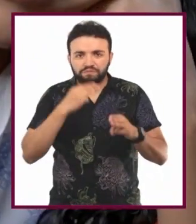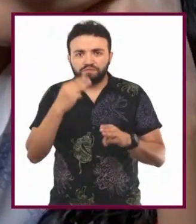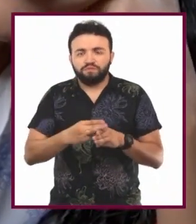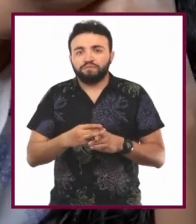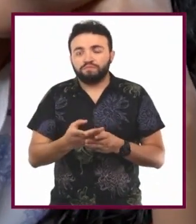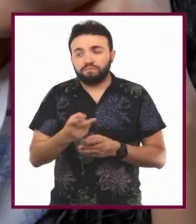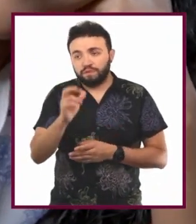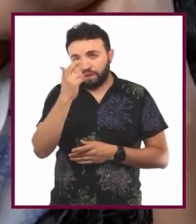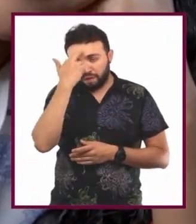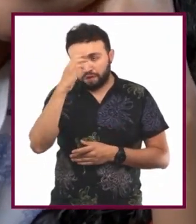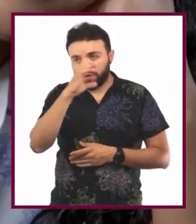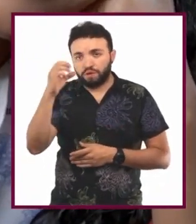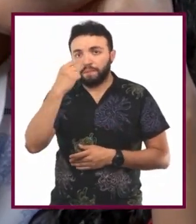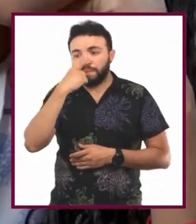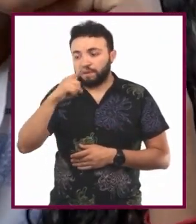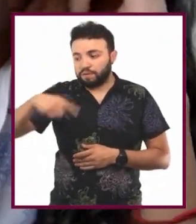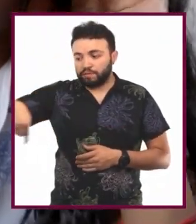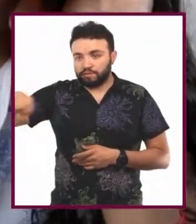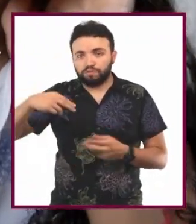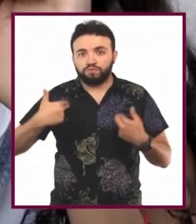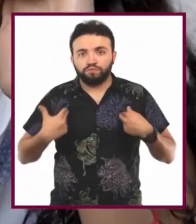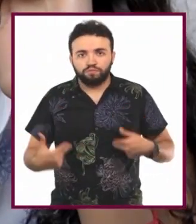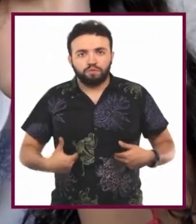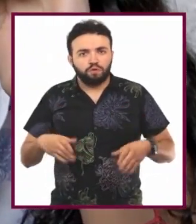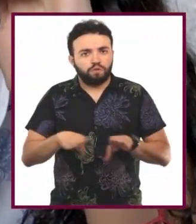para evolucionar y desarrollarnos.